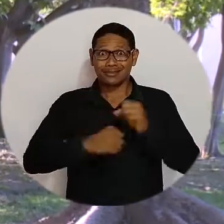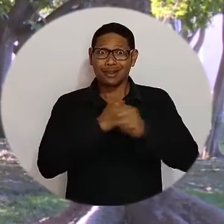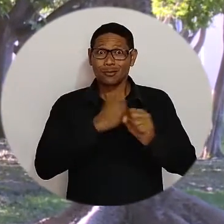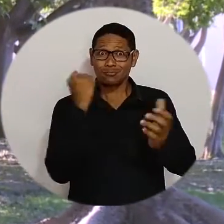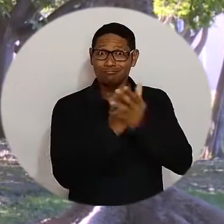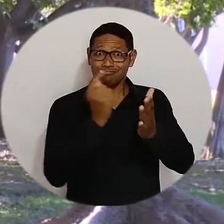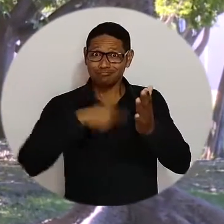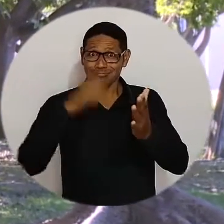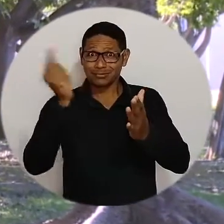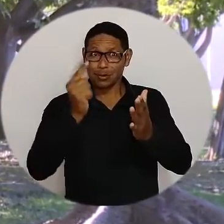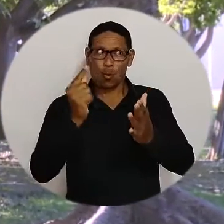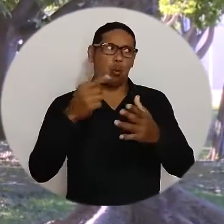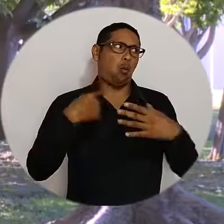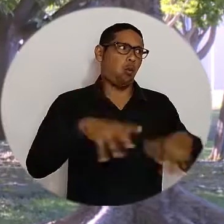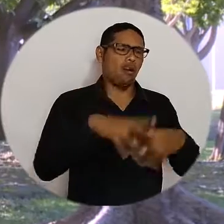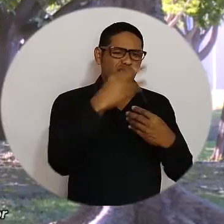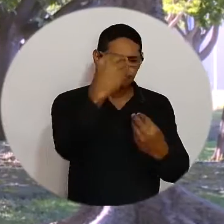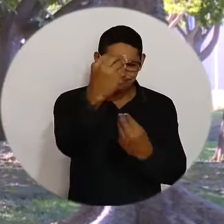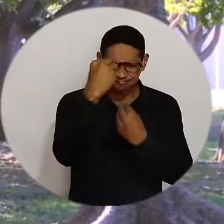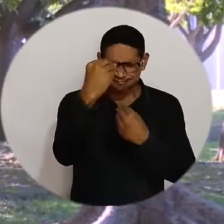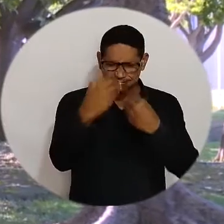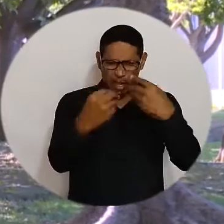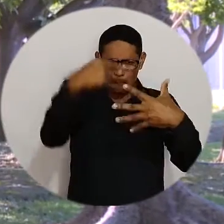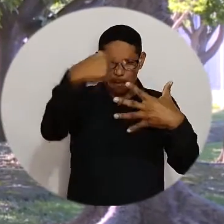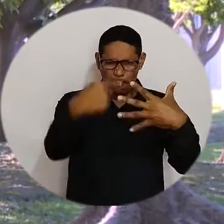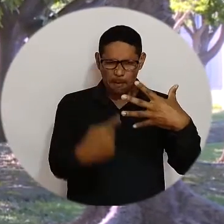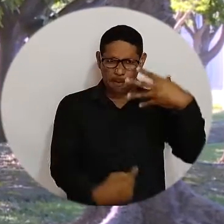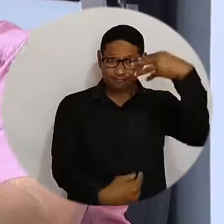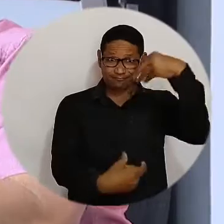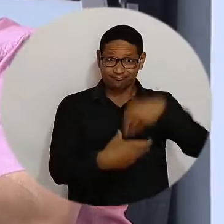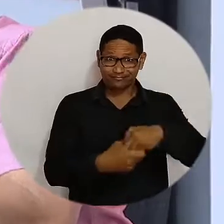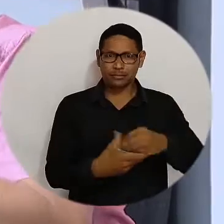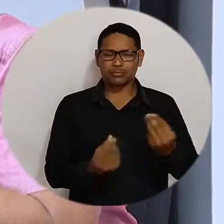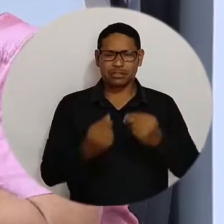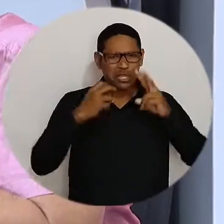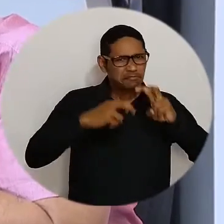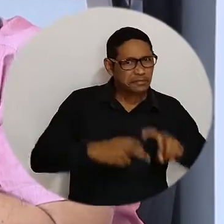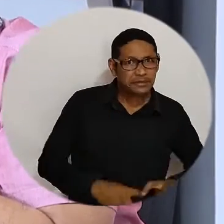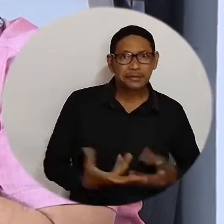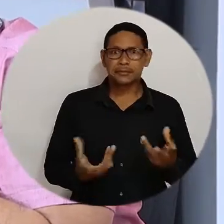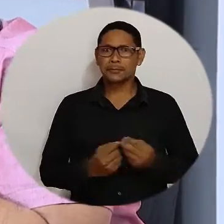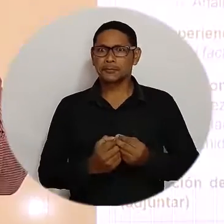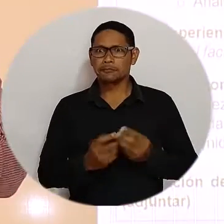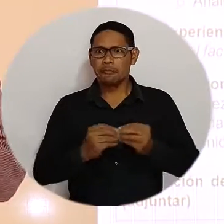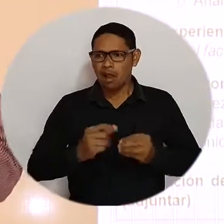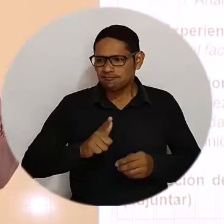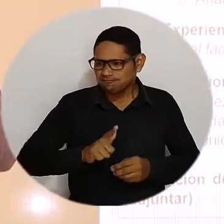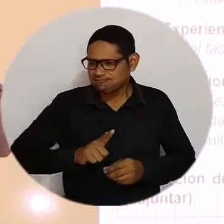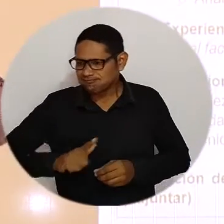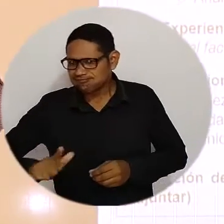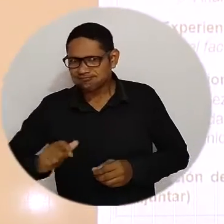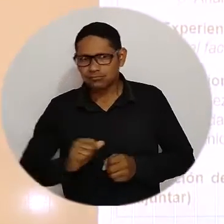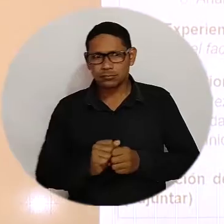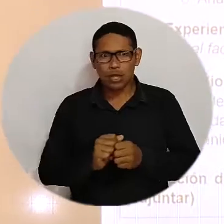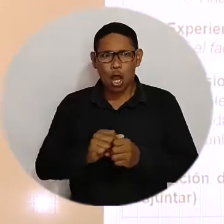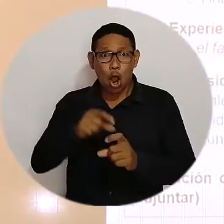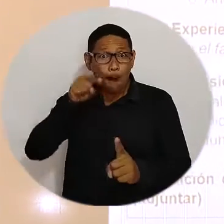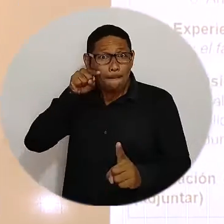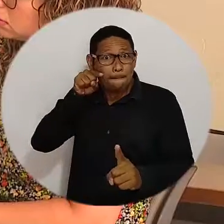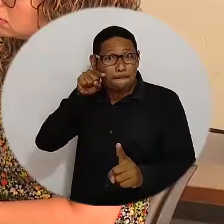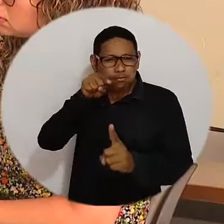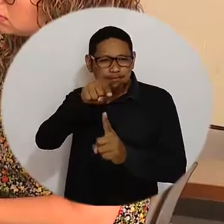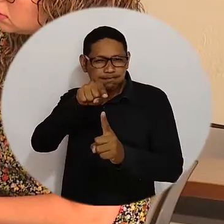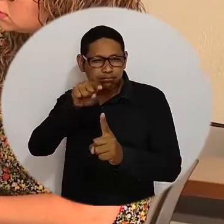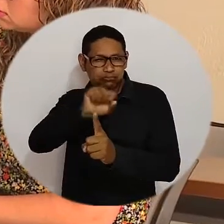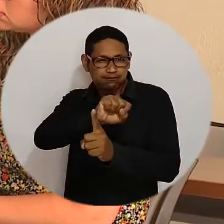garantiza la formación integral y humanística en cada uno de los procesos, tanto en investigación como en emprendimiento, la proyección social